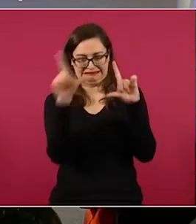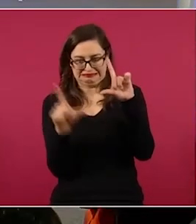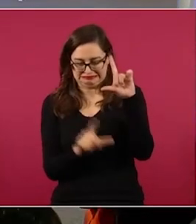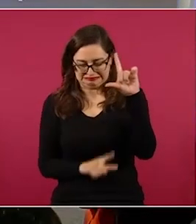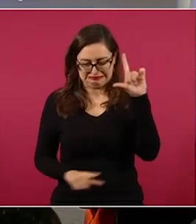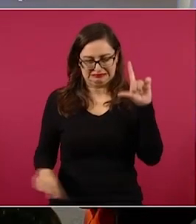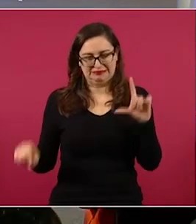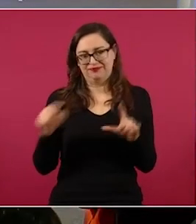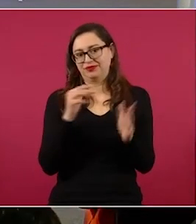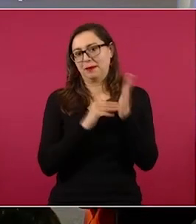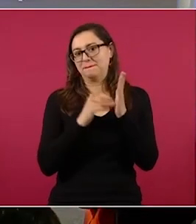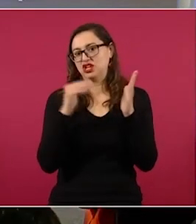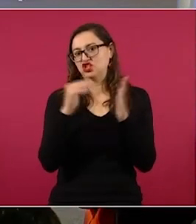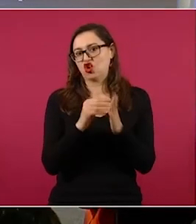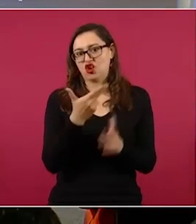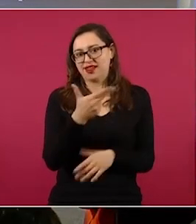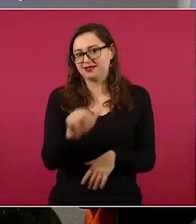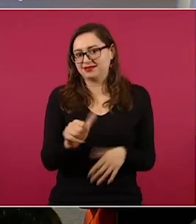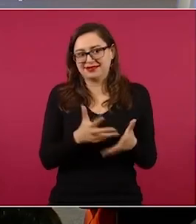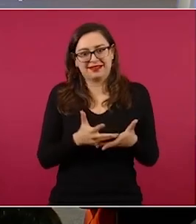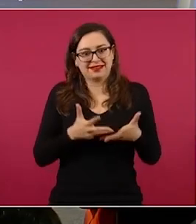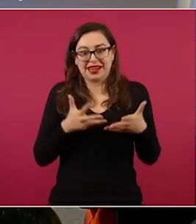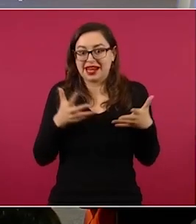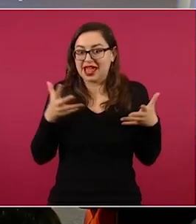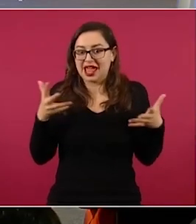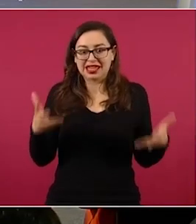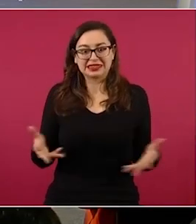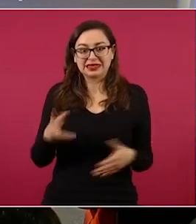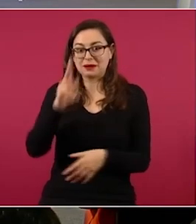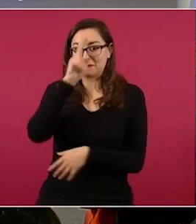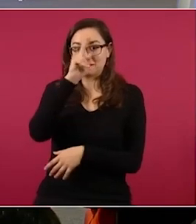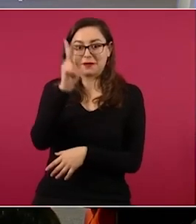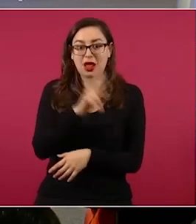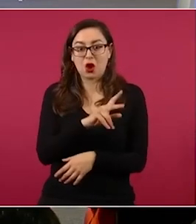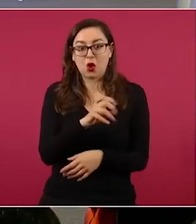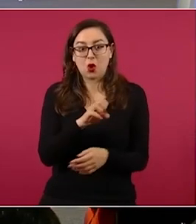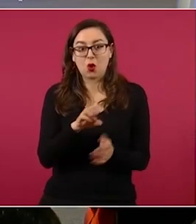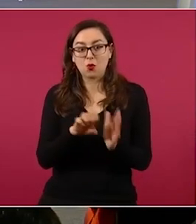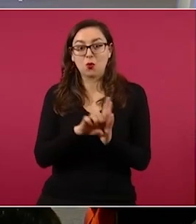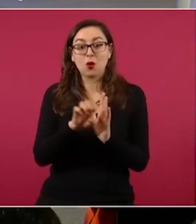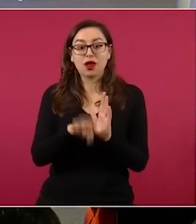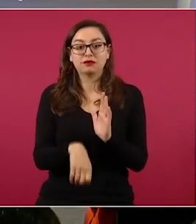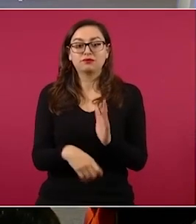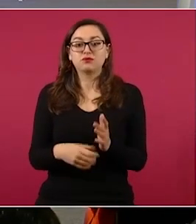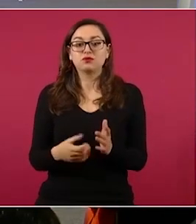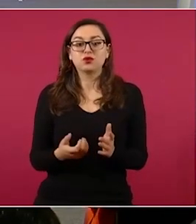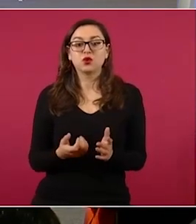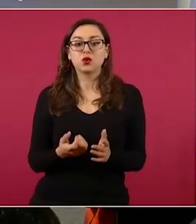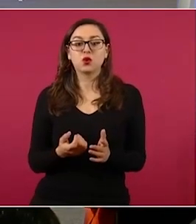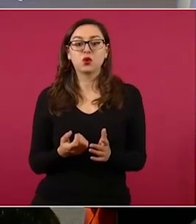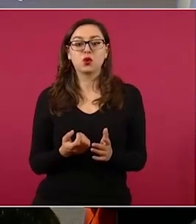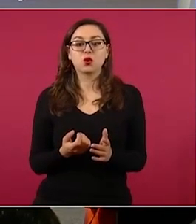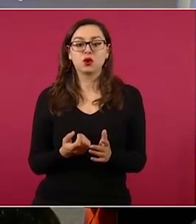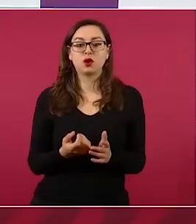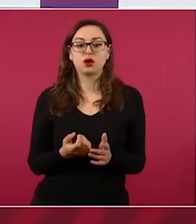Estamos planteando, por ejemplo, en el caso de Sinaloa, que